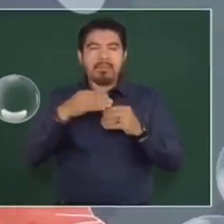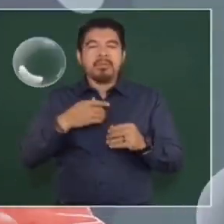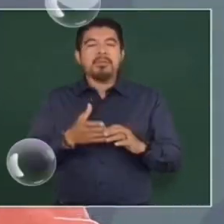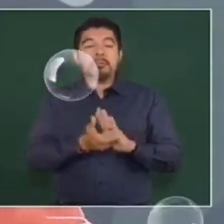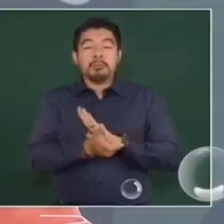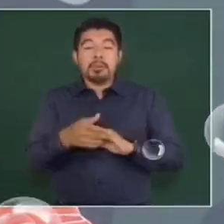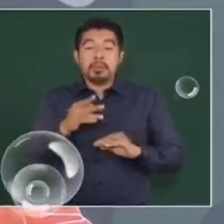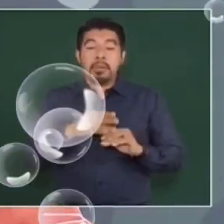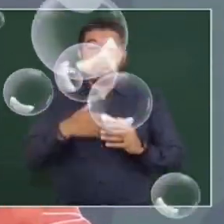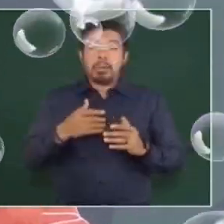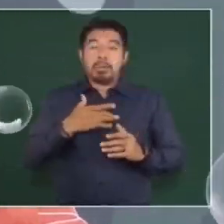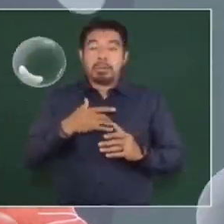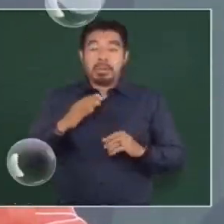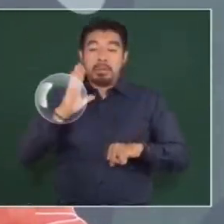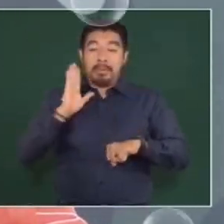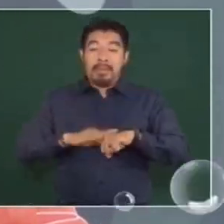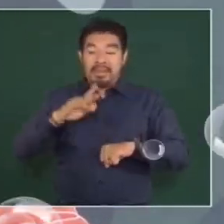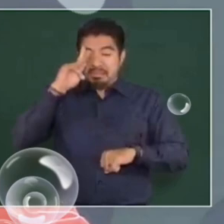Pero ya no hay tarascadas.